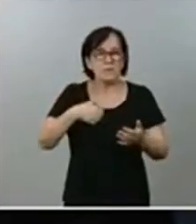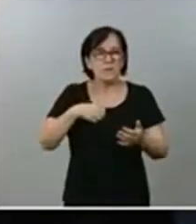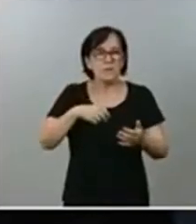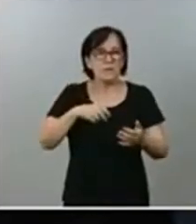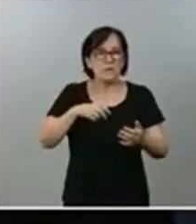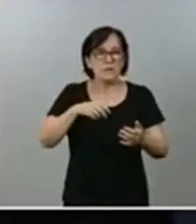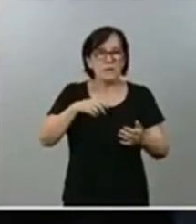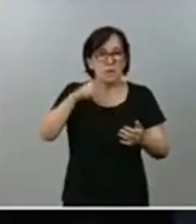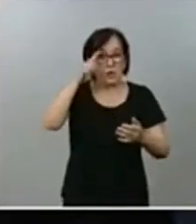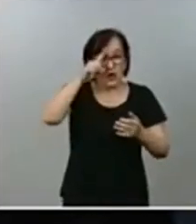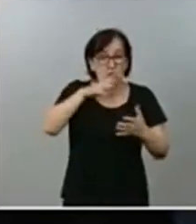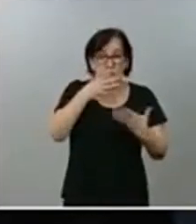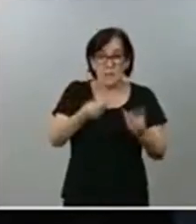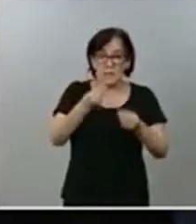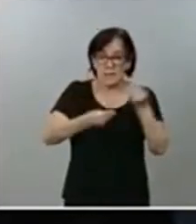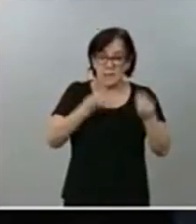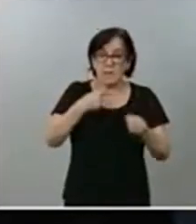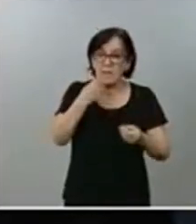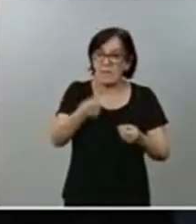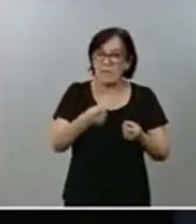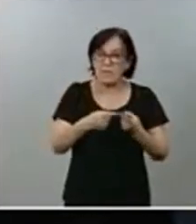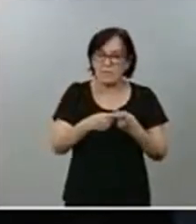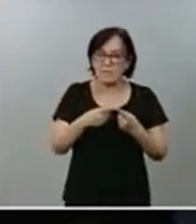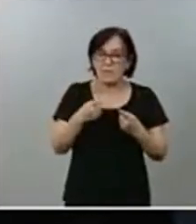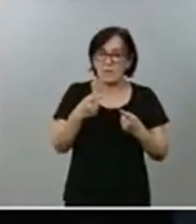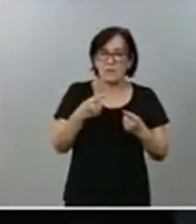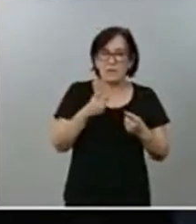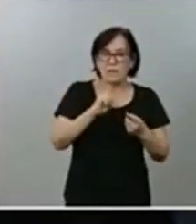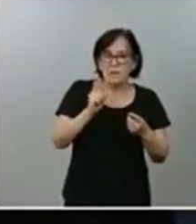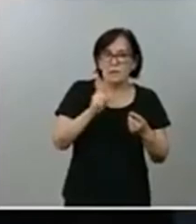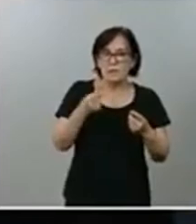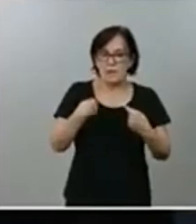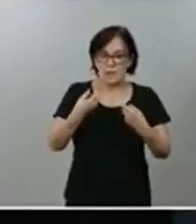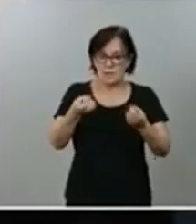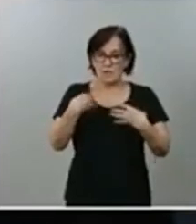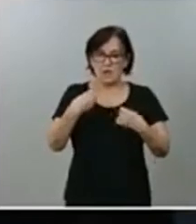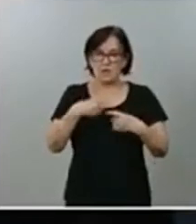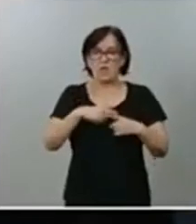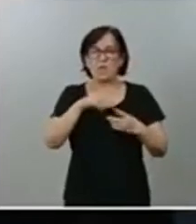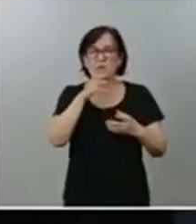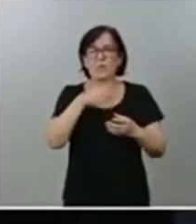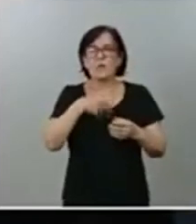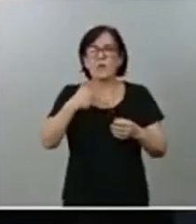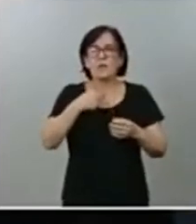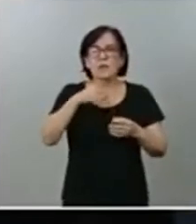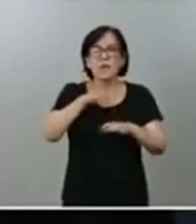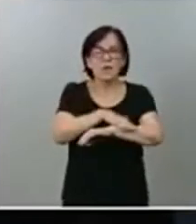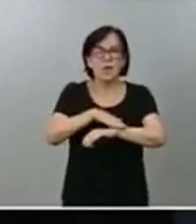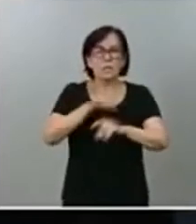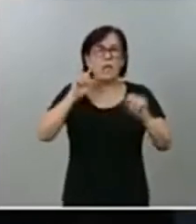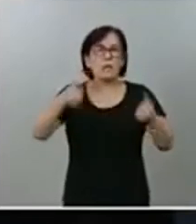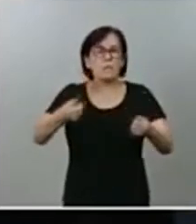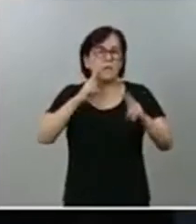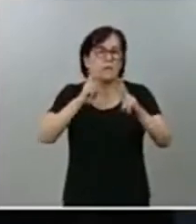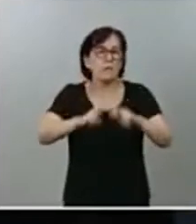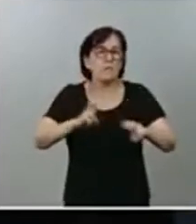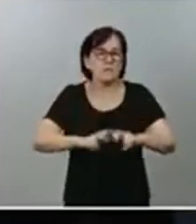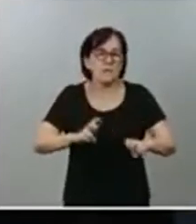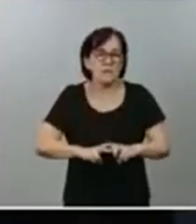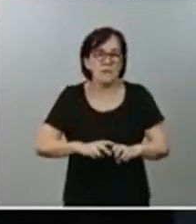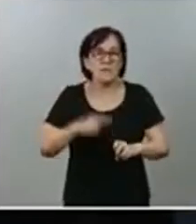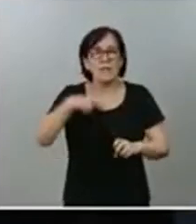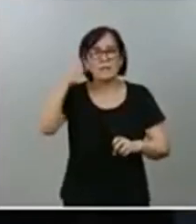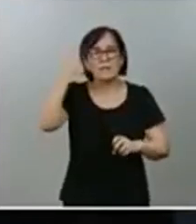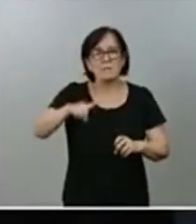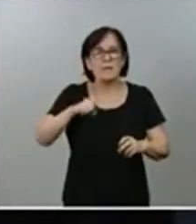para decirle lo que nos están diciendo a nosotros o si el Gobierno cree pertinente que se inicie una investigación para saber lo que ha